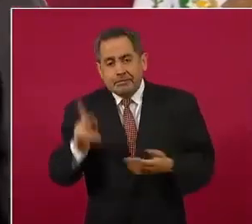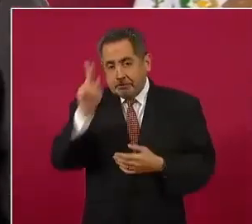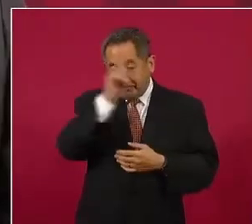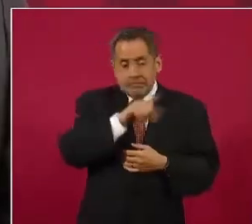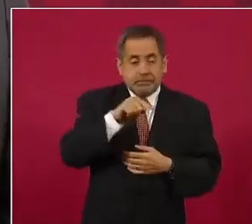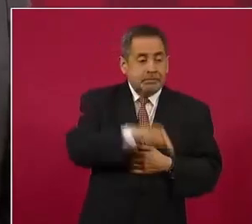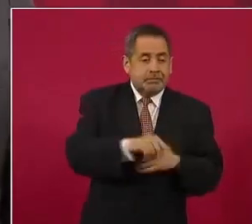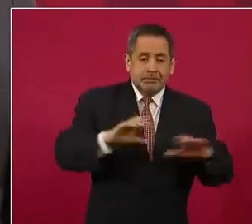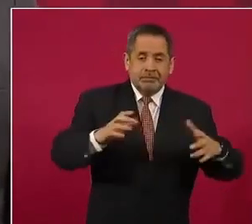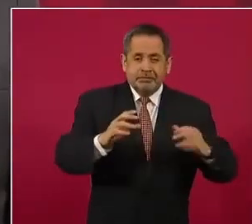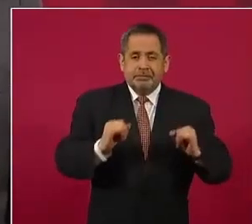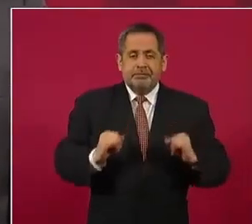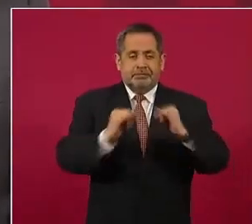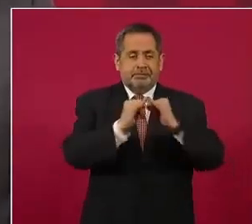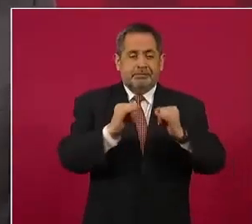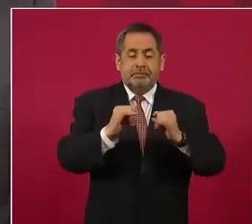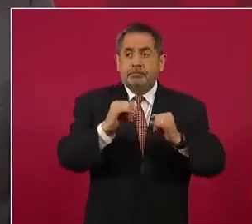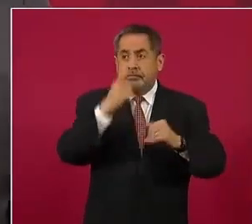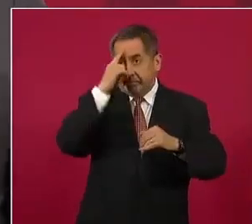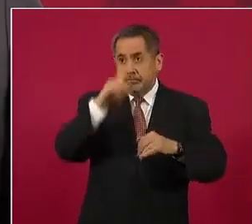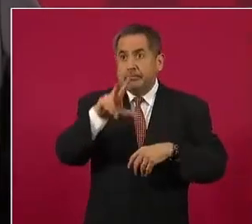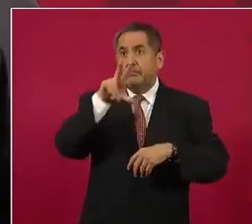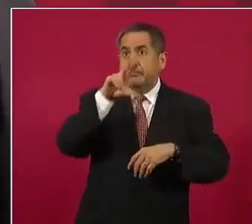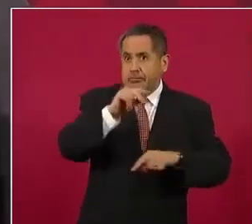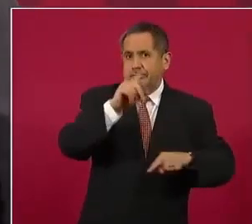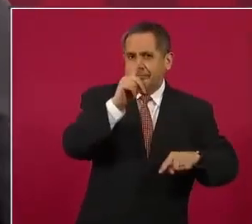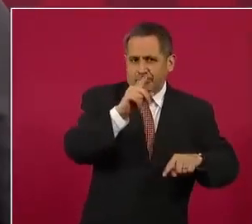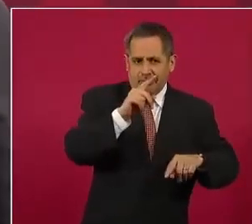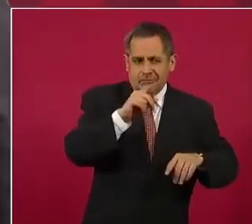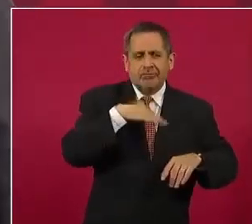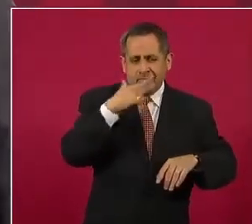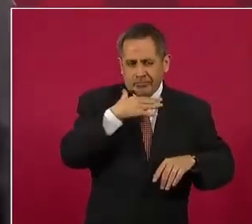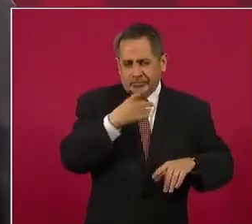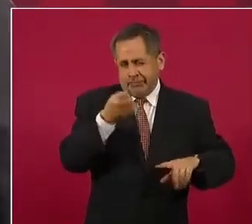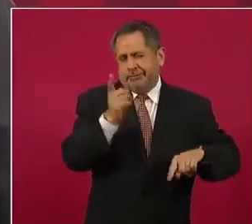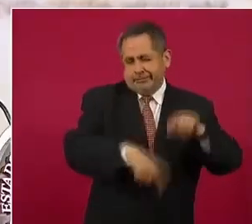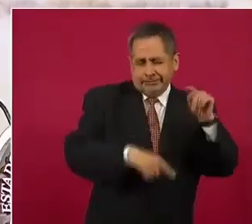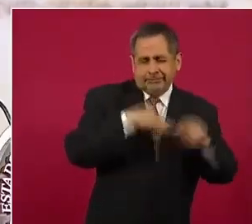crearon estos organismos anticorrupción y, repito,